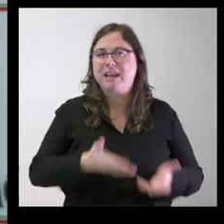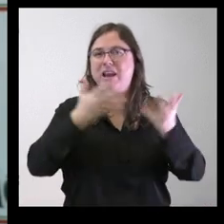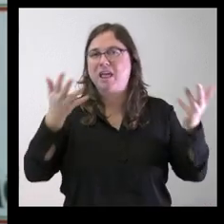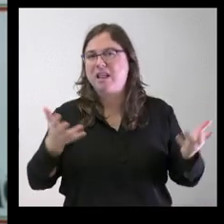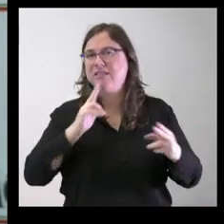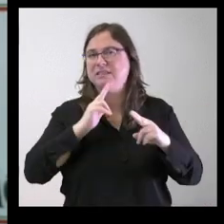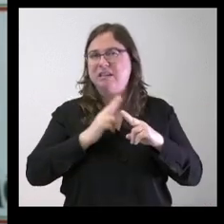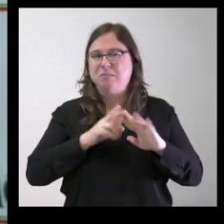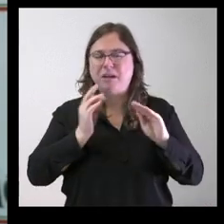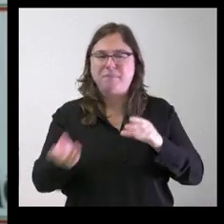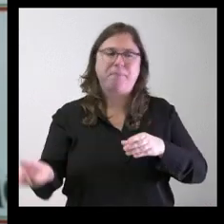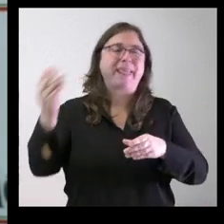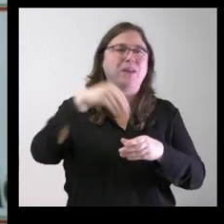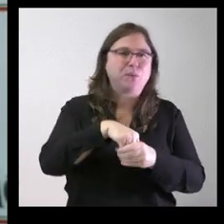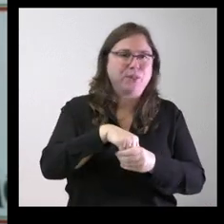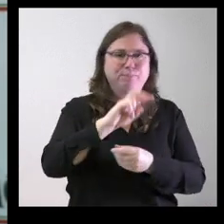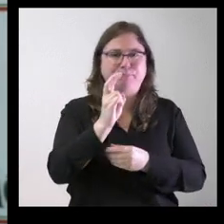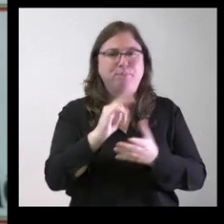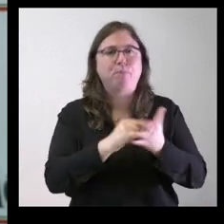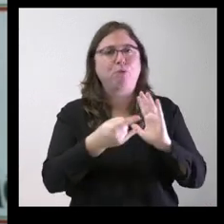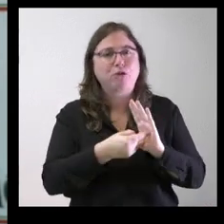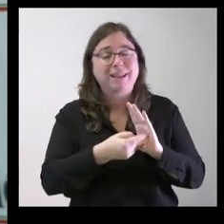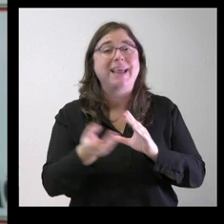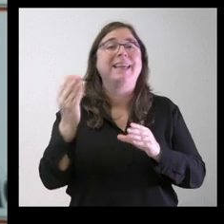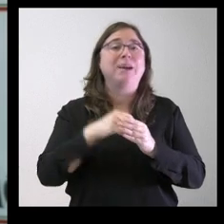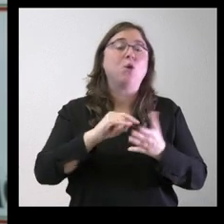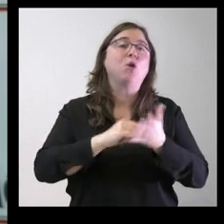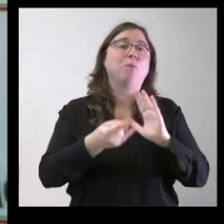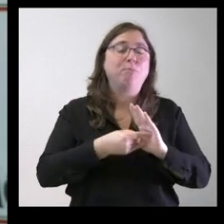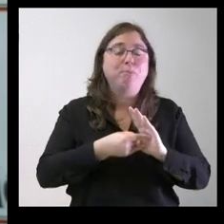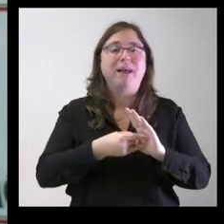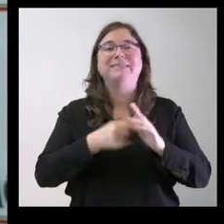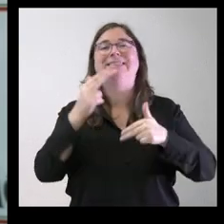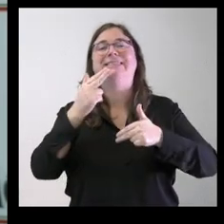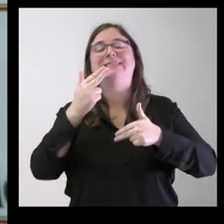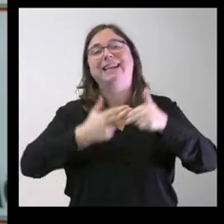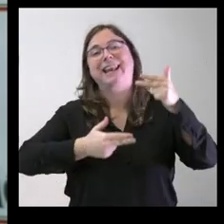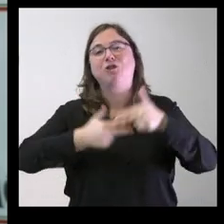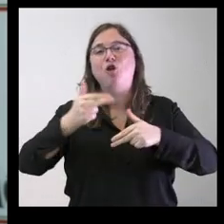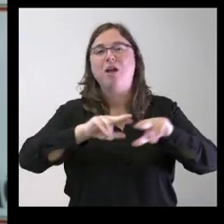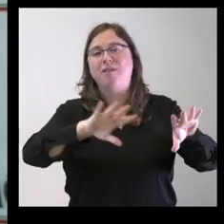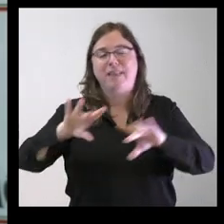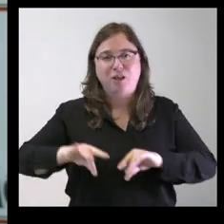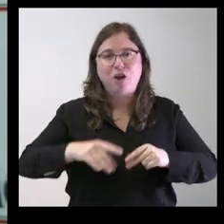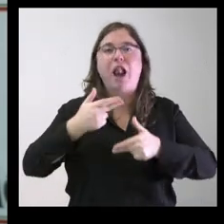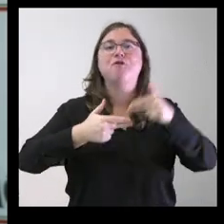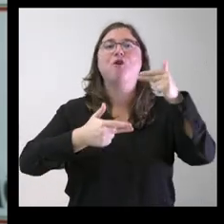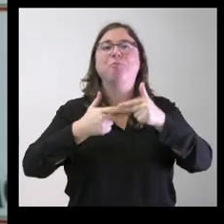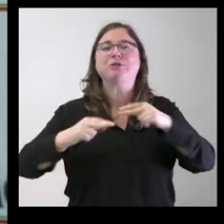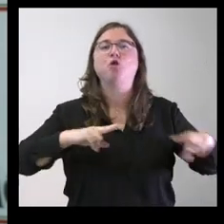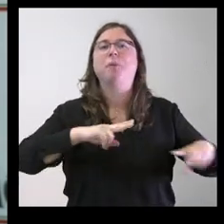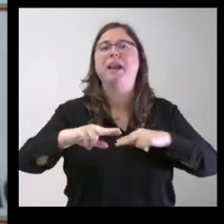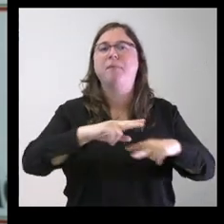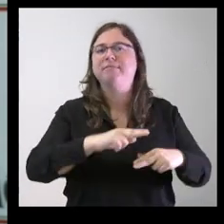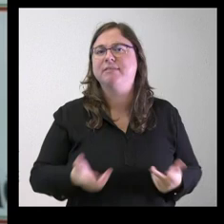en la que se incluyen varios proyectos entre ellos el plan territorial de fomento de Benavente ¿cuánto dinero se va